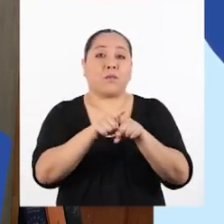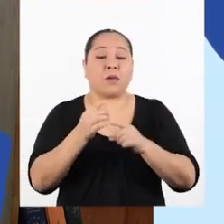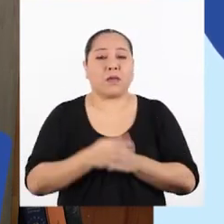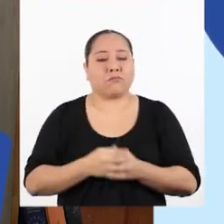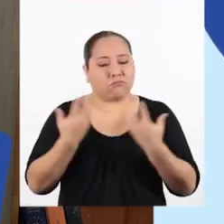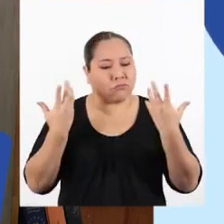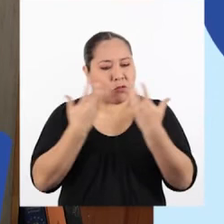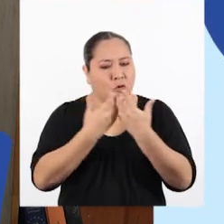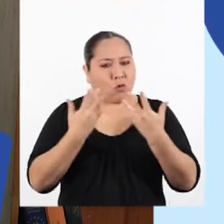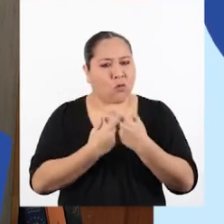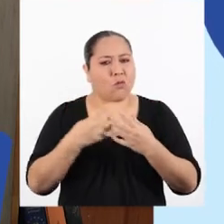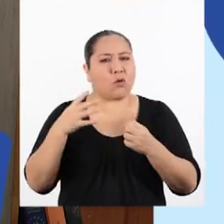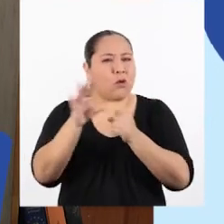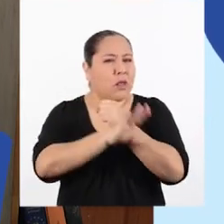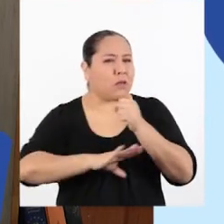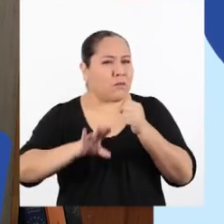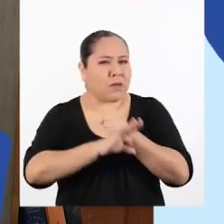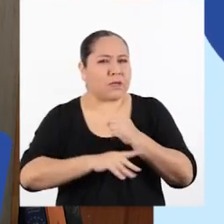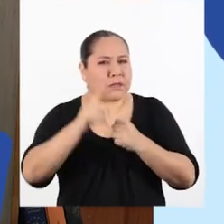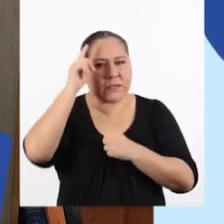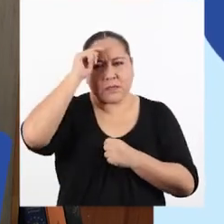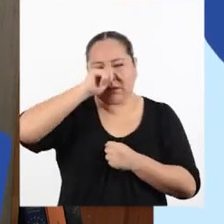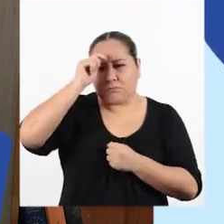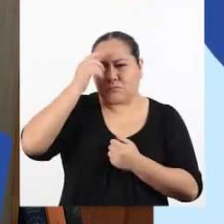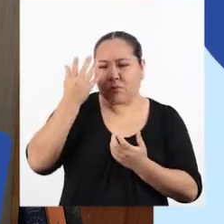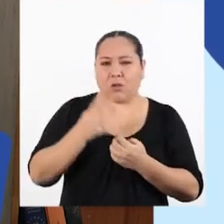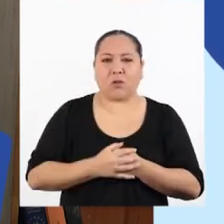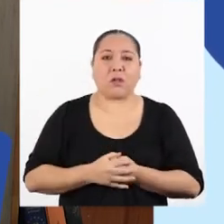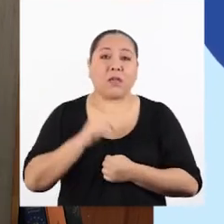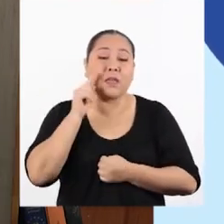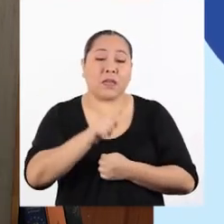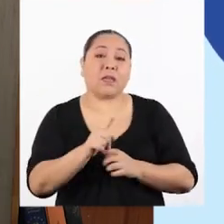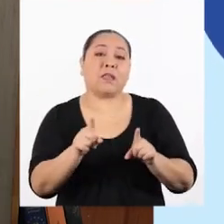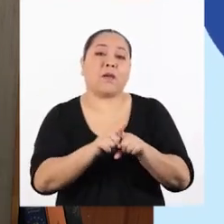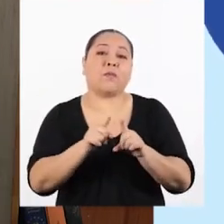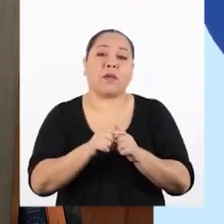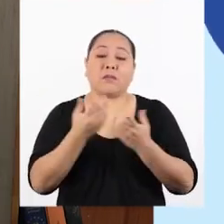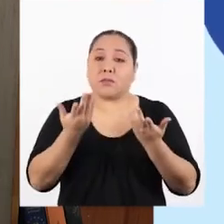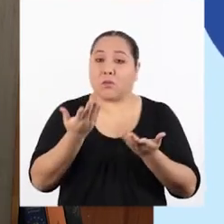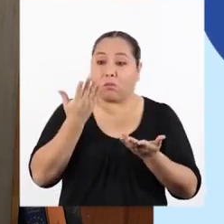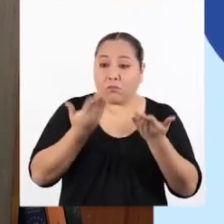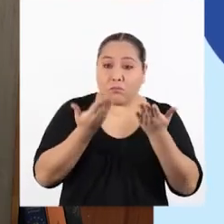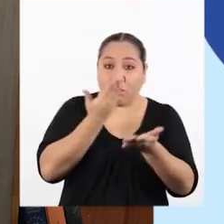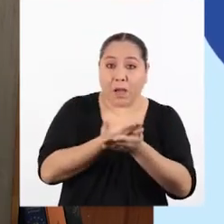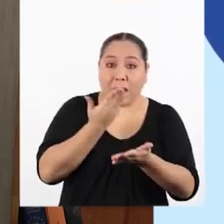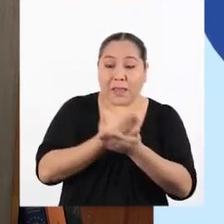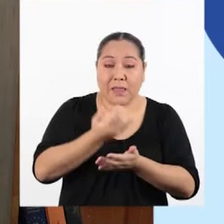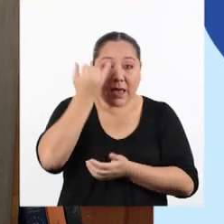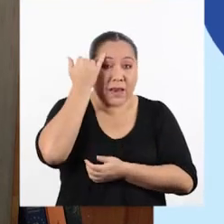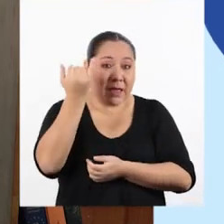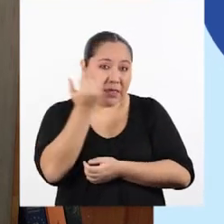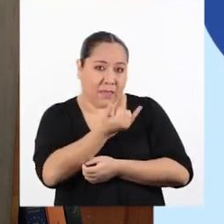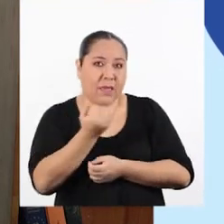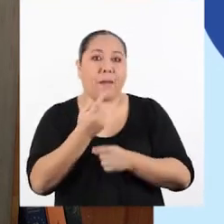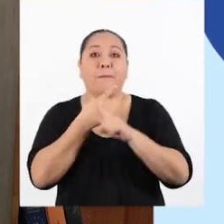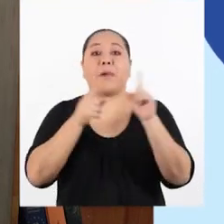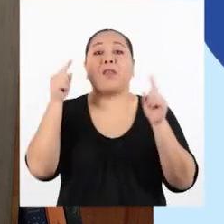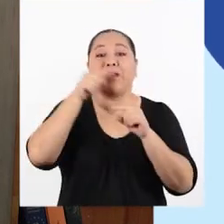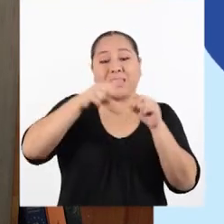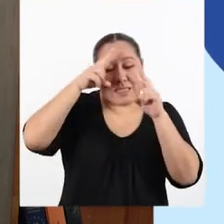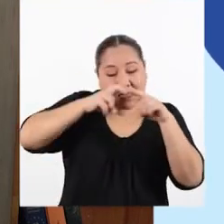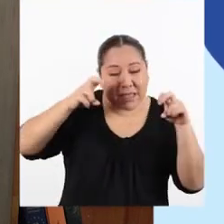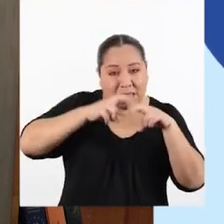se cumplen los fundamentos teóricos. Y es así como se puede validar la hipótesis. Pero este